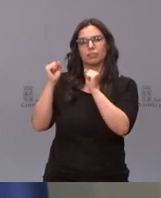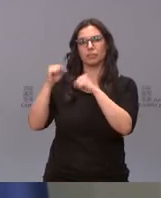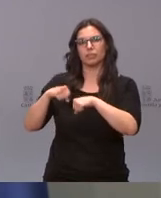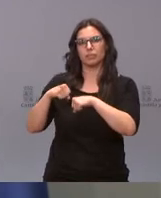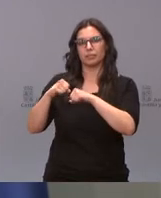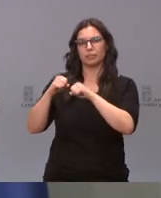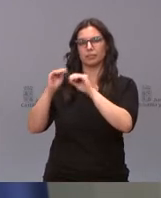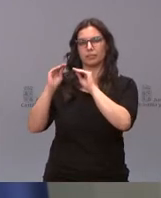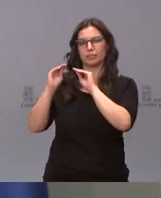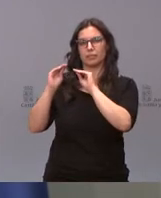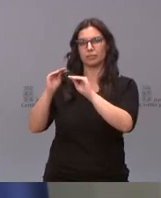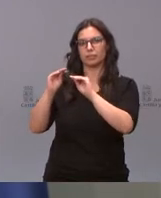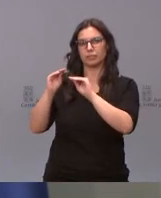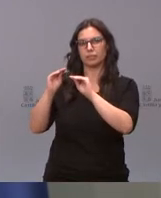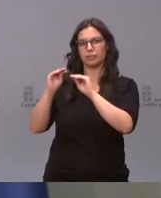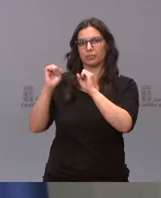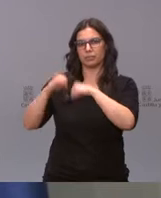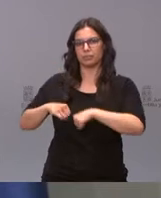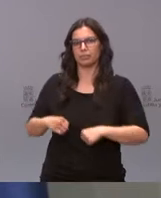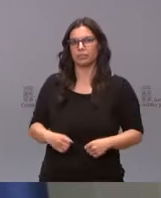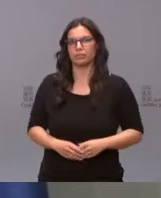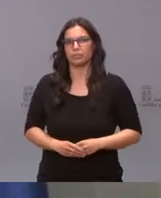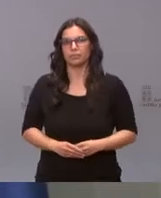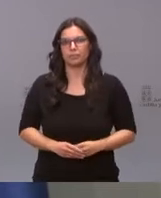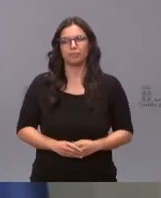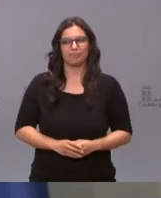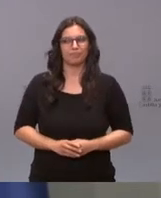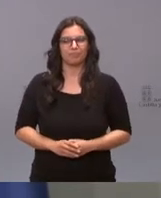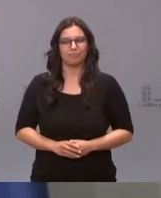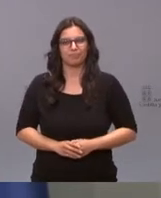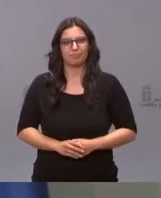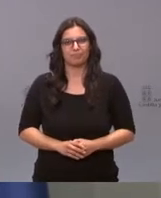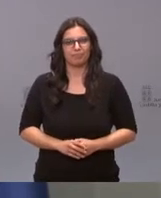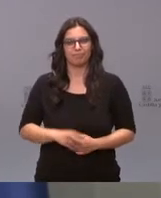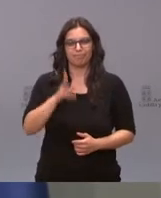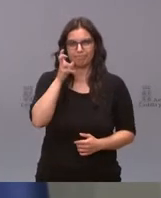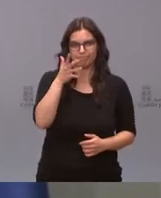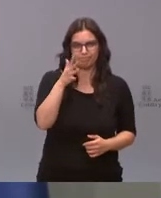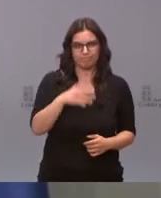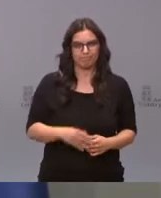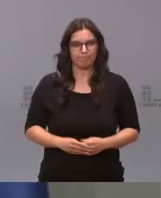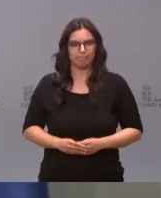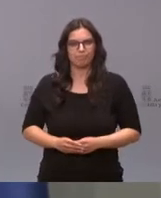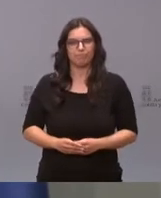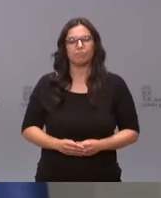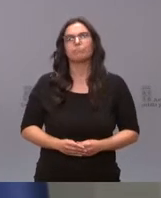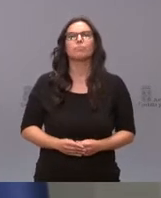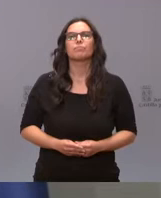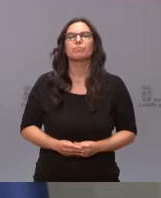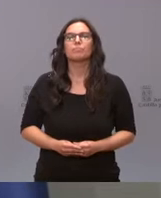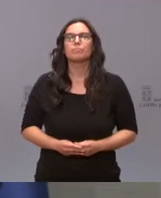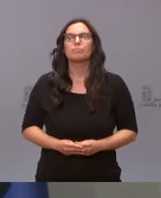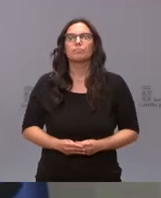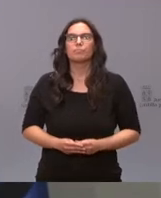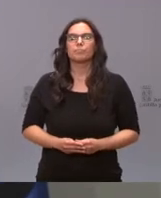de los acuerdos de la Consejería de Fomento, por especial relevancia de algunos de ellos.